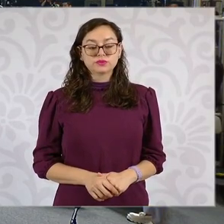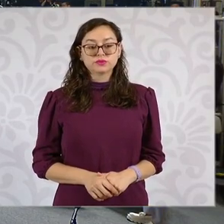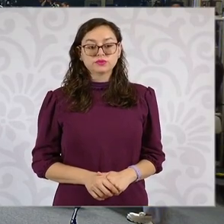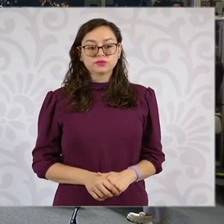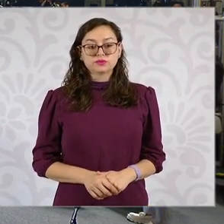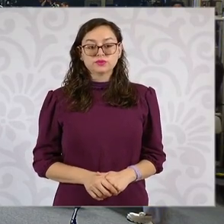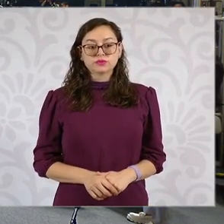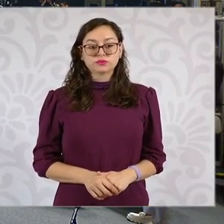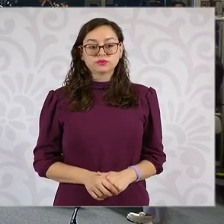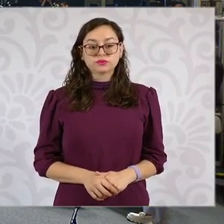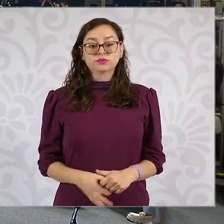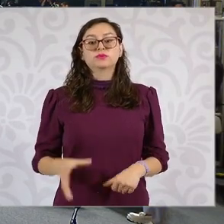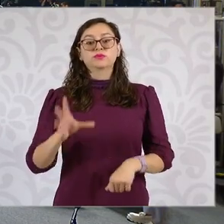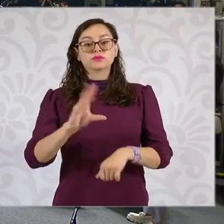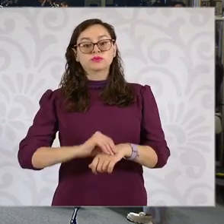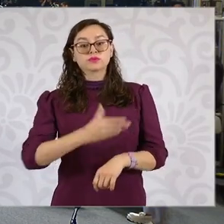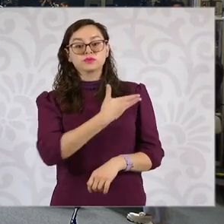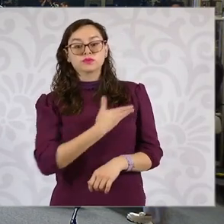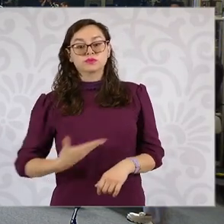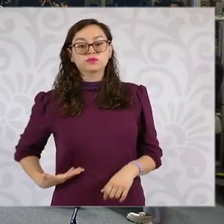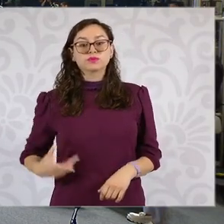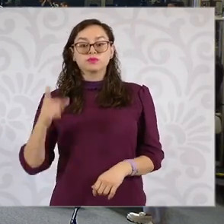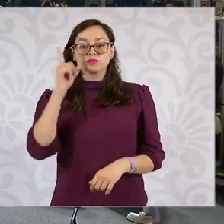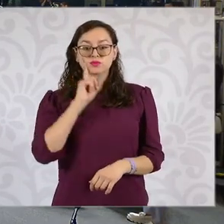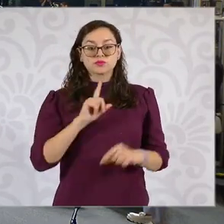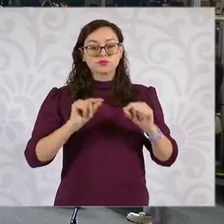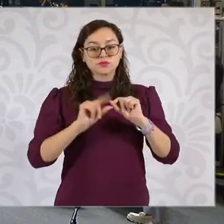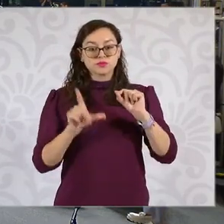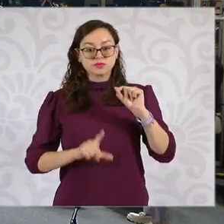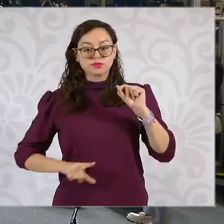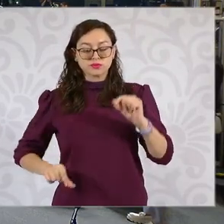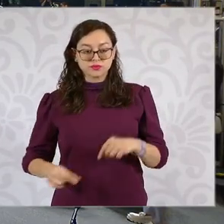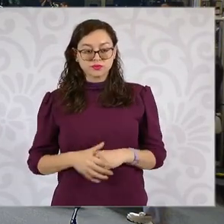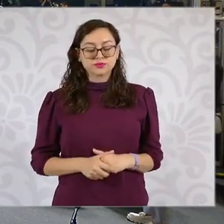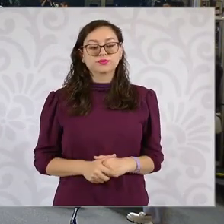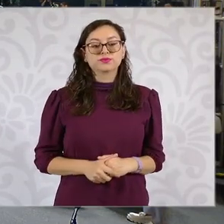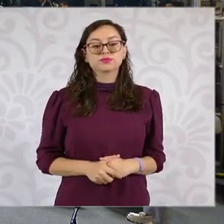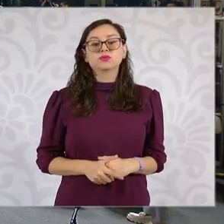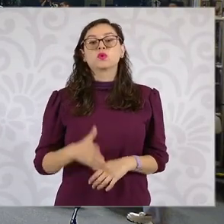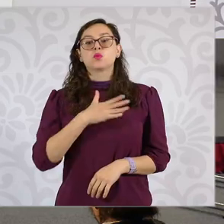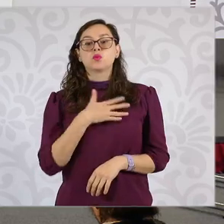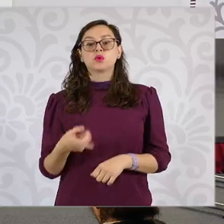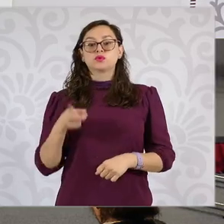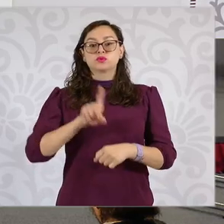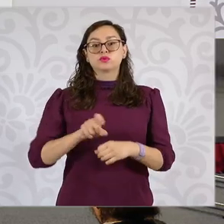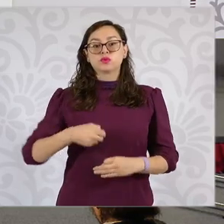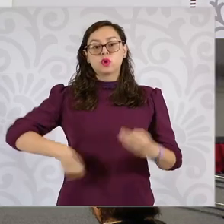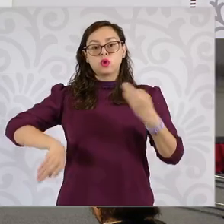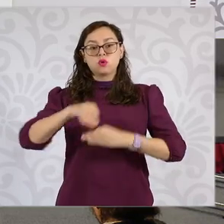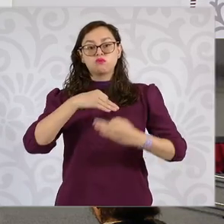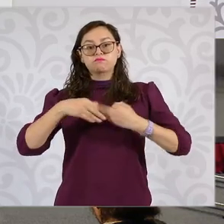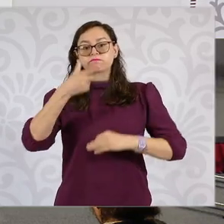Con su permiso, presidenta de México. Muy buenos días a todas y a todos.